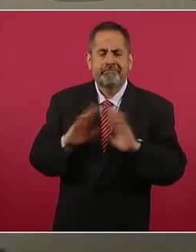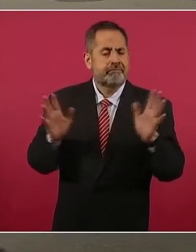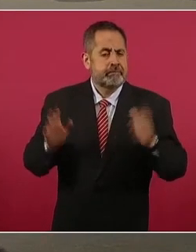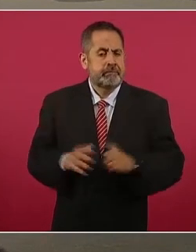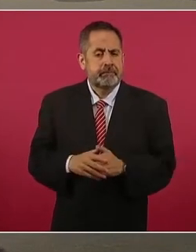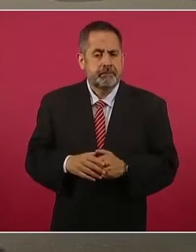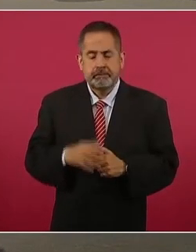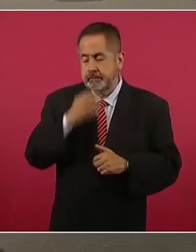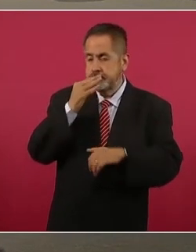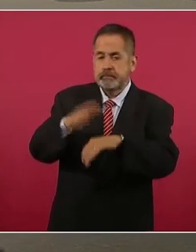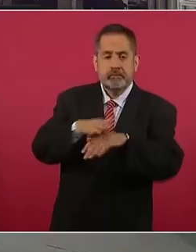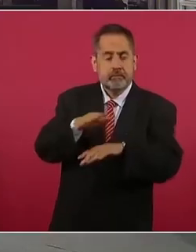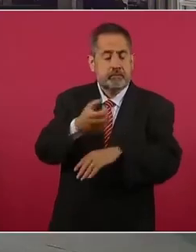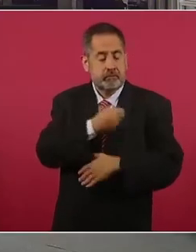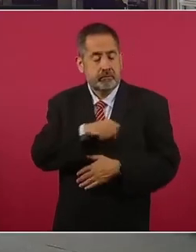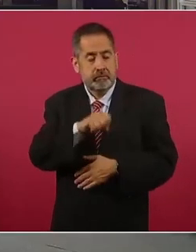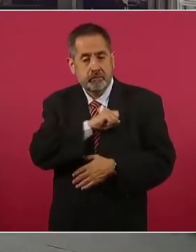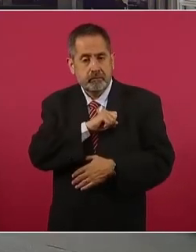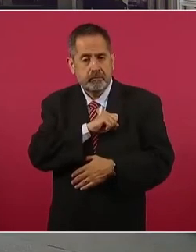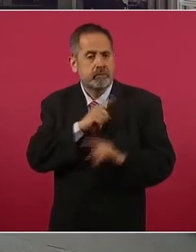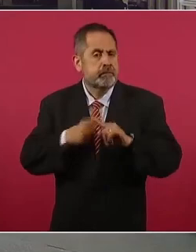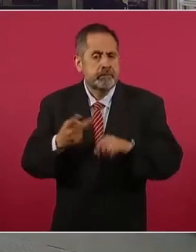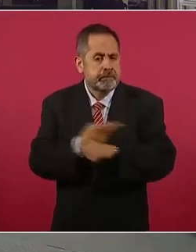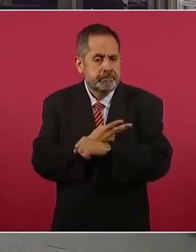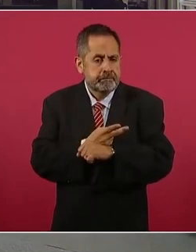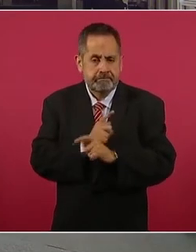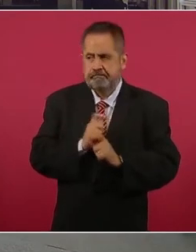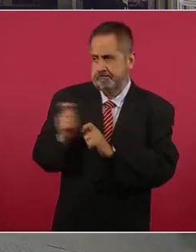pues voy a darle el uso de la voz al doctor. Gracias.